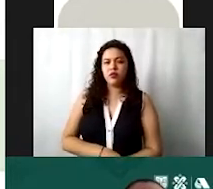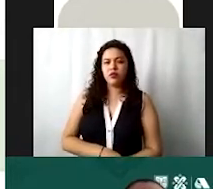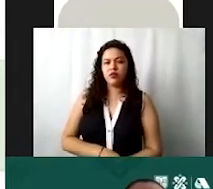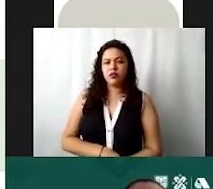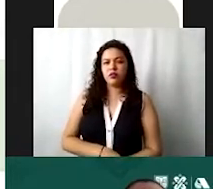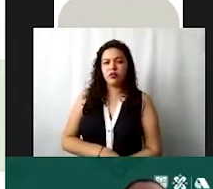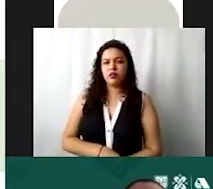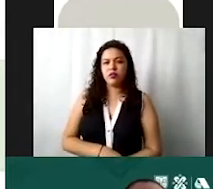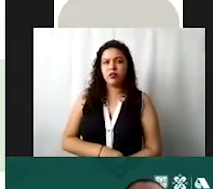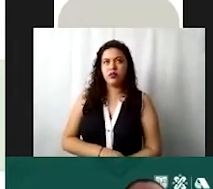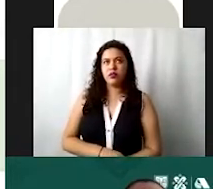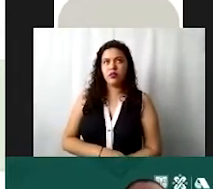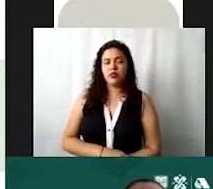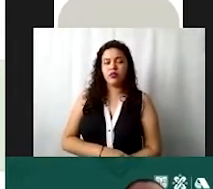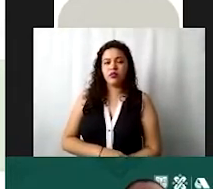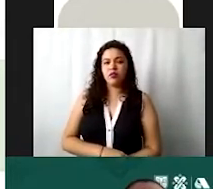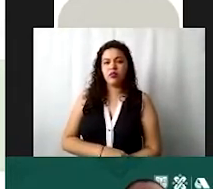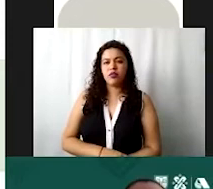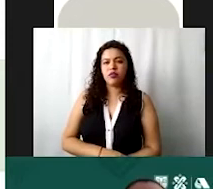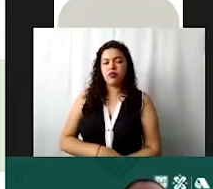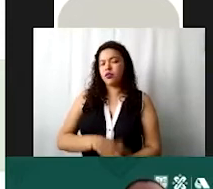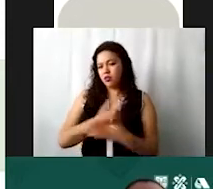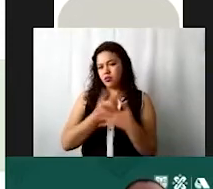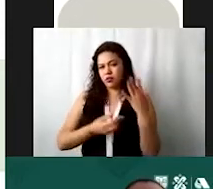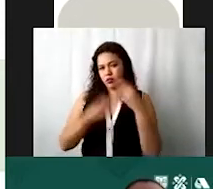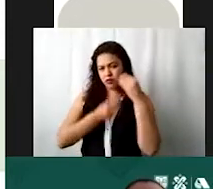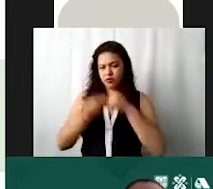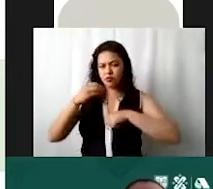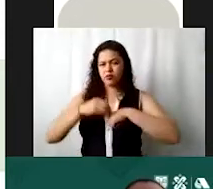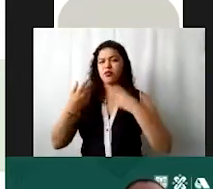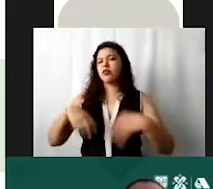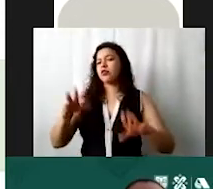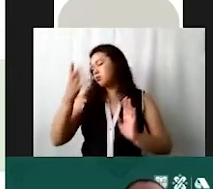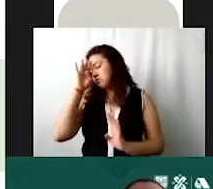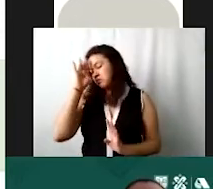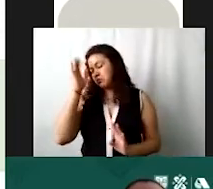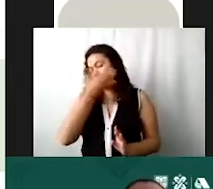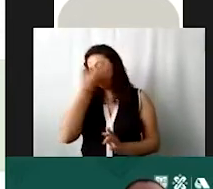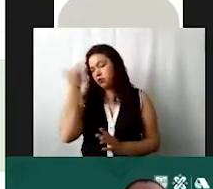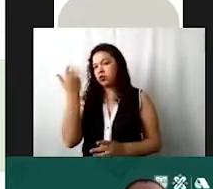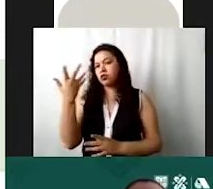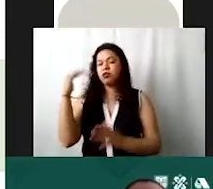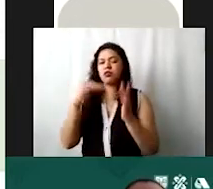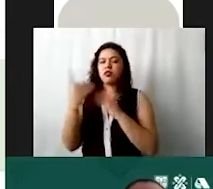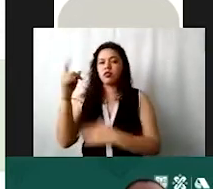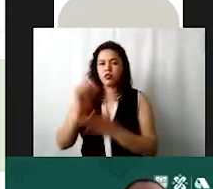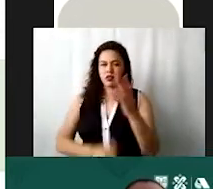que se agregó de alimentos y vamos a suponer que recibimos no sé 50 mil mensuales